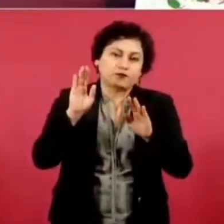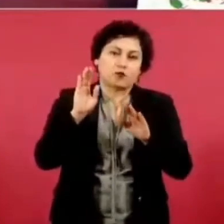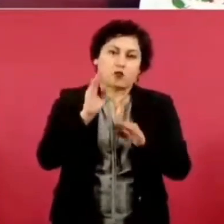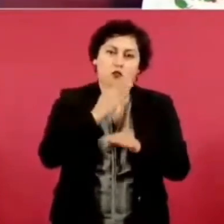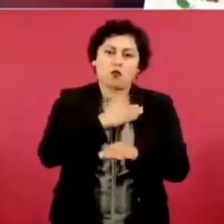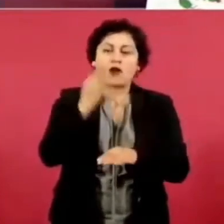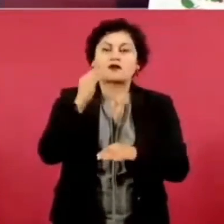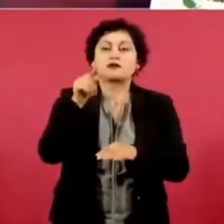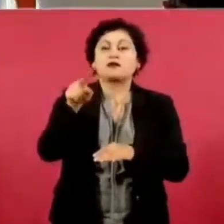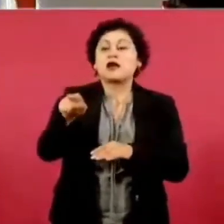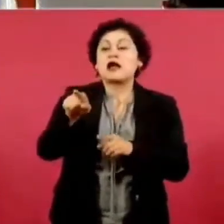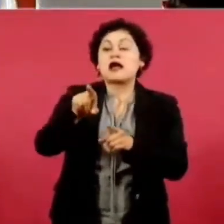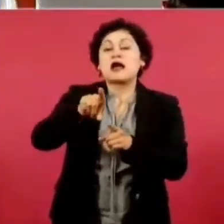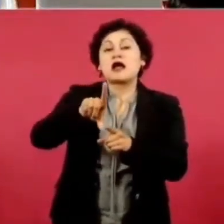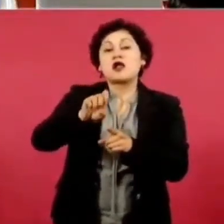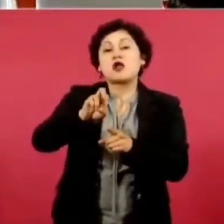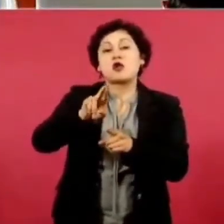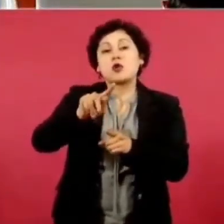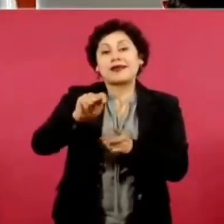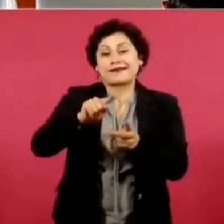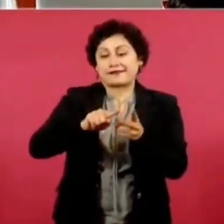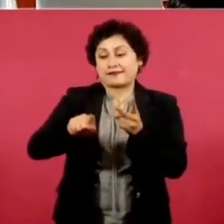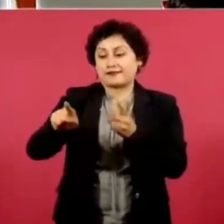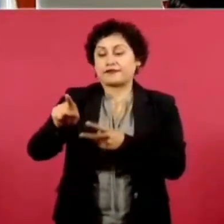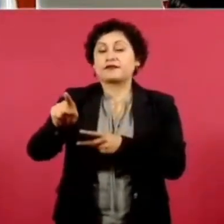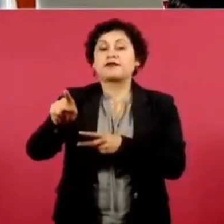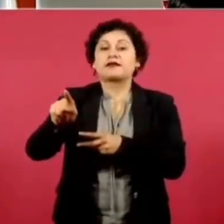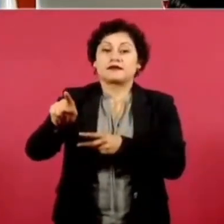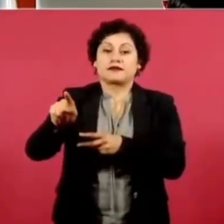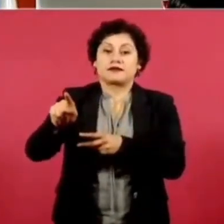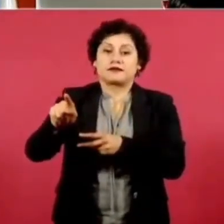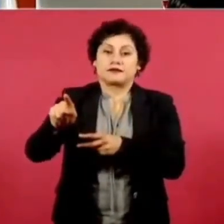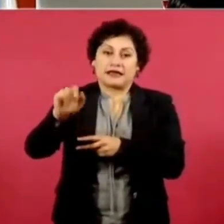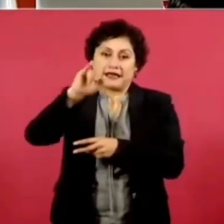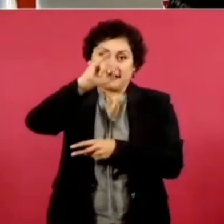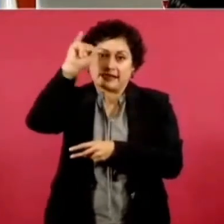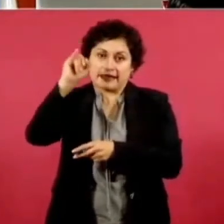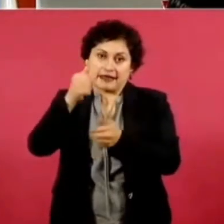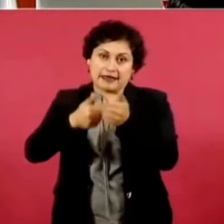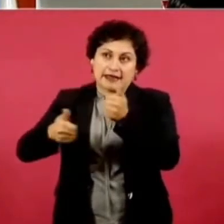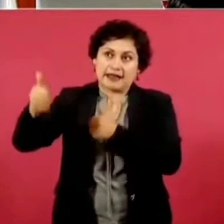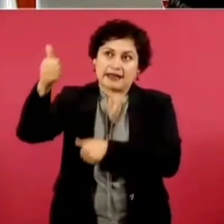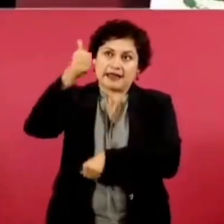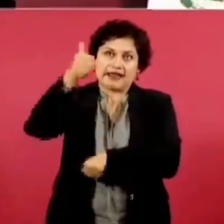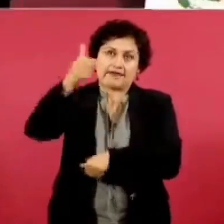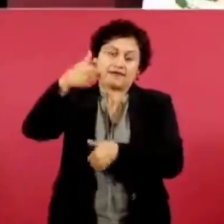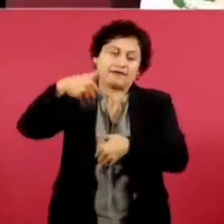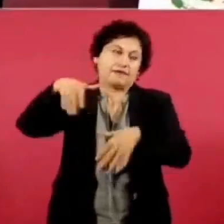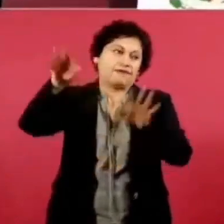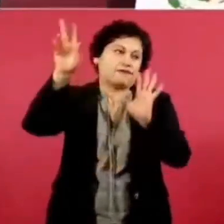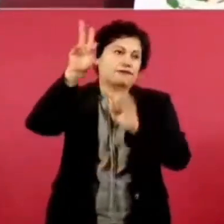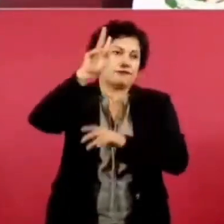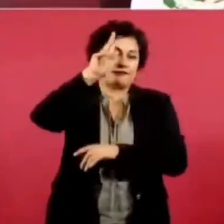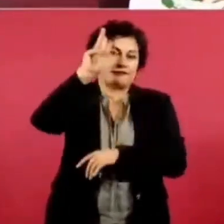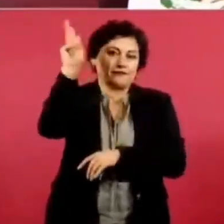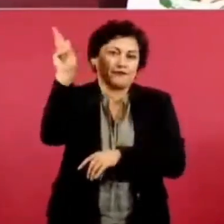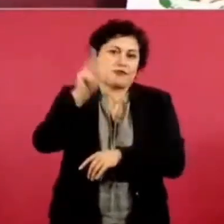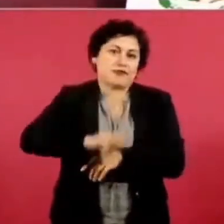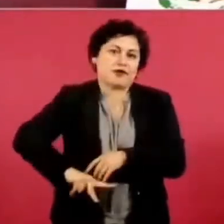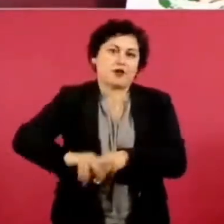ministros no, son de los que ganan más en el mundo.